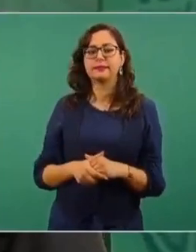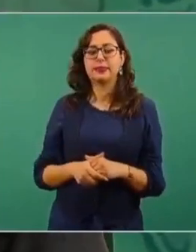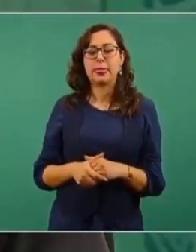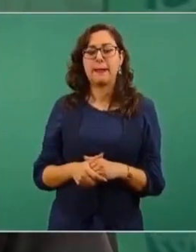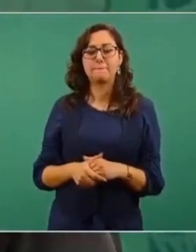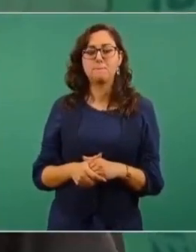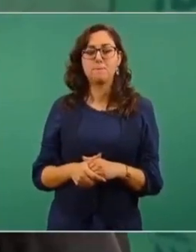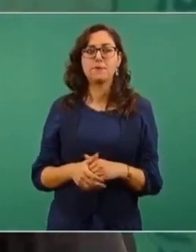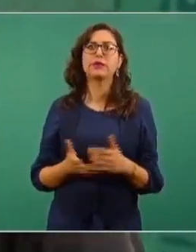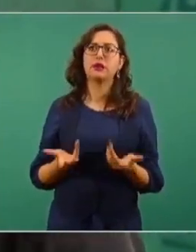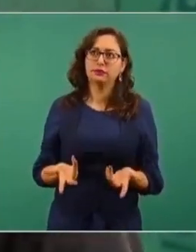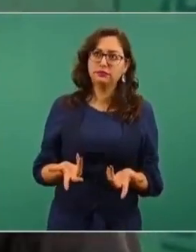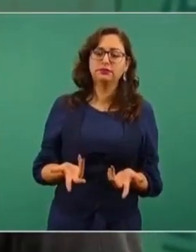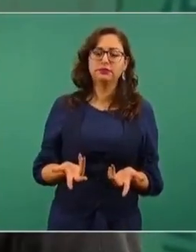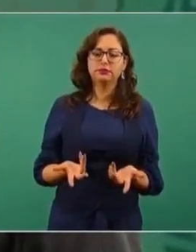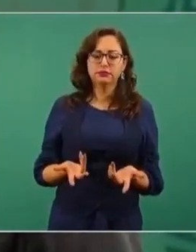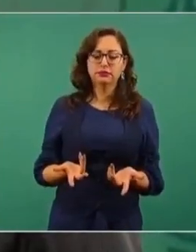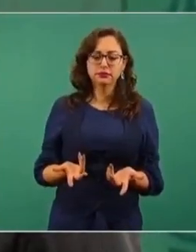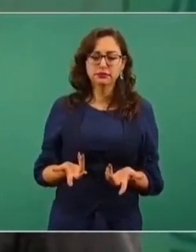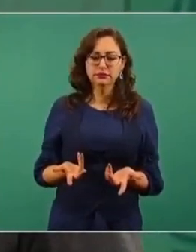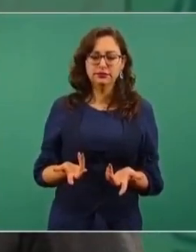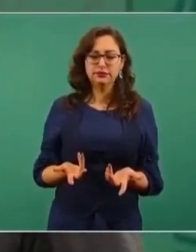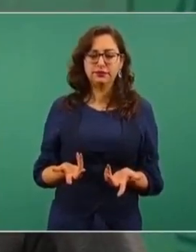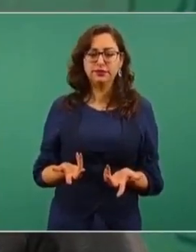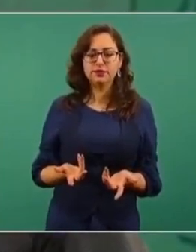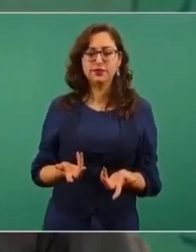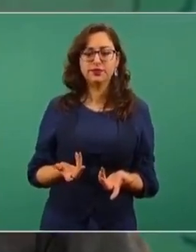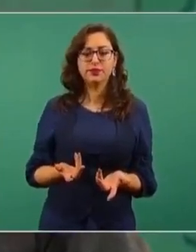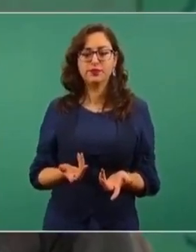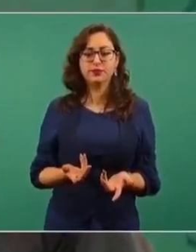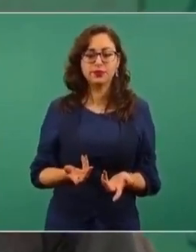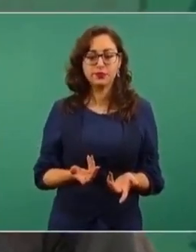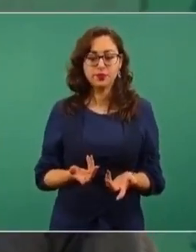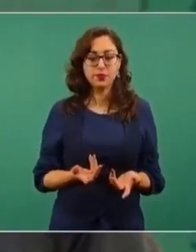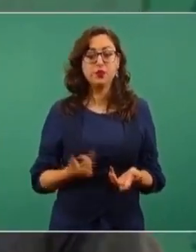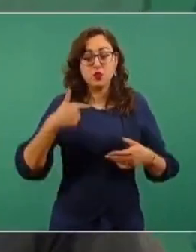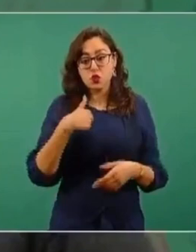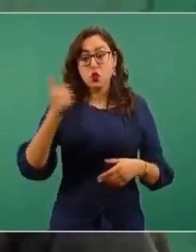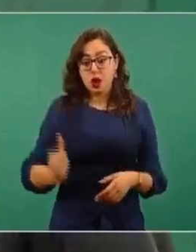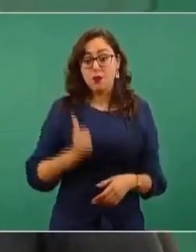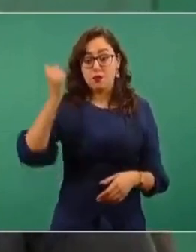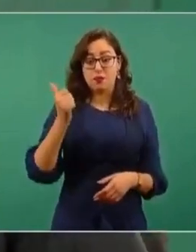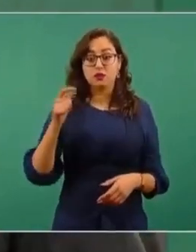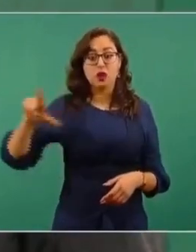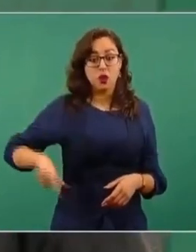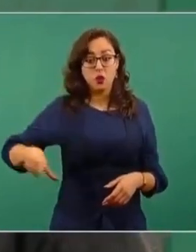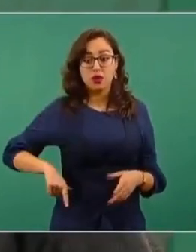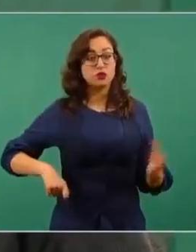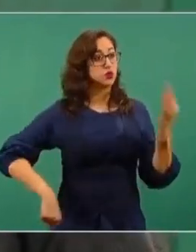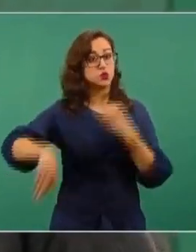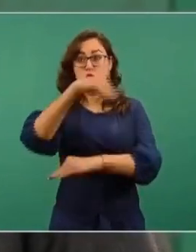Eso yo aprovecho para hacer un llamado respetuoso a todos los gobiernos. Eso se debe de quitar.